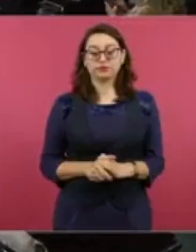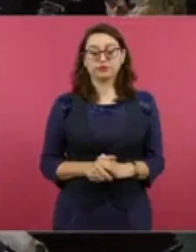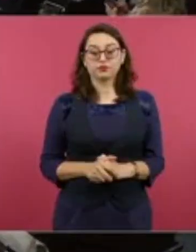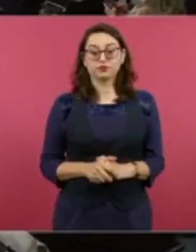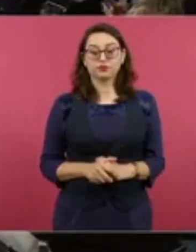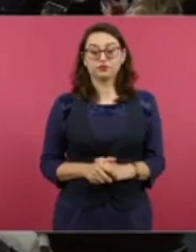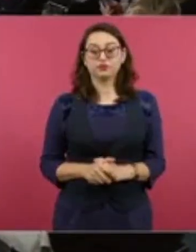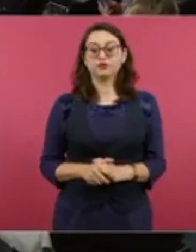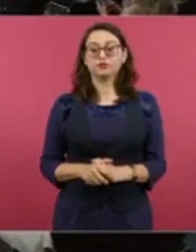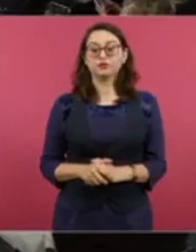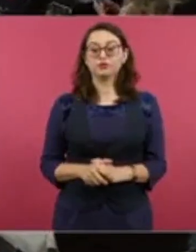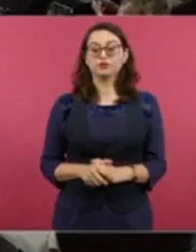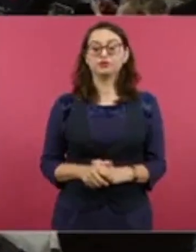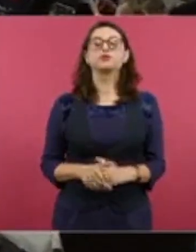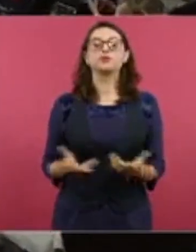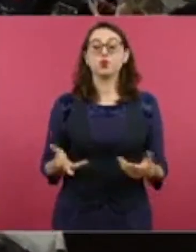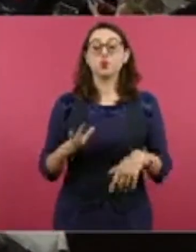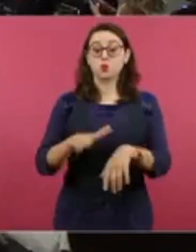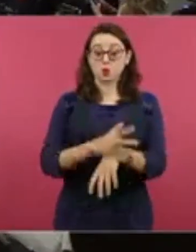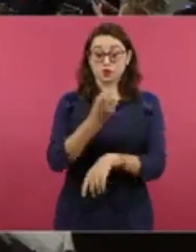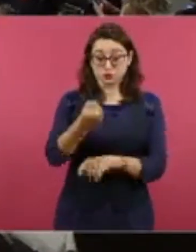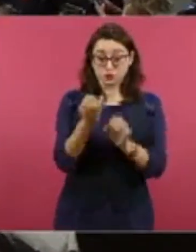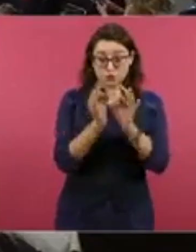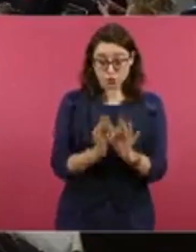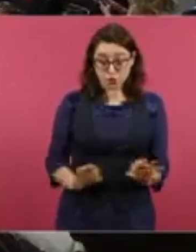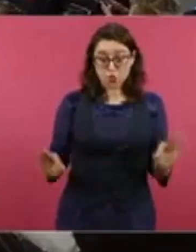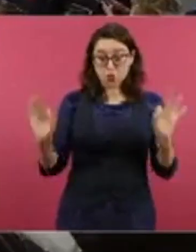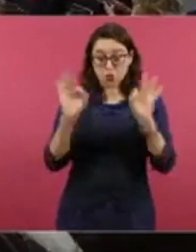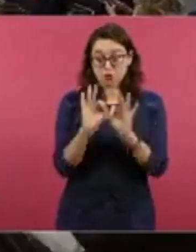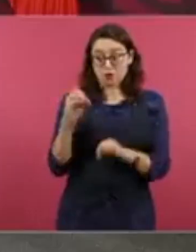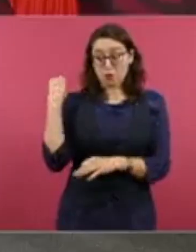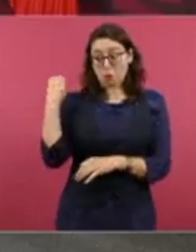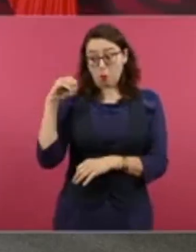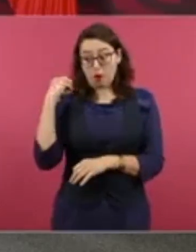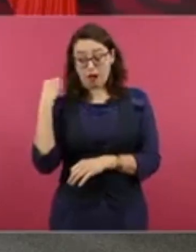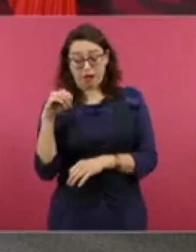el Istmo es opción.